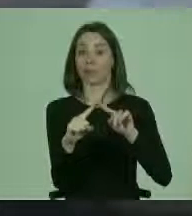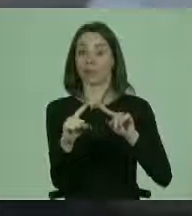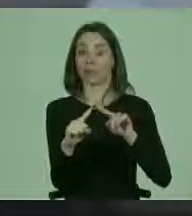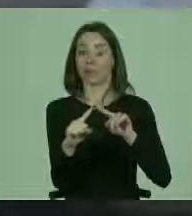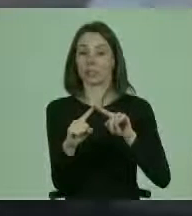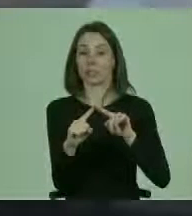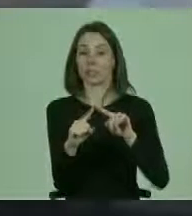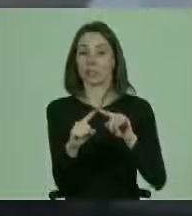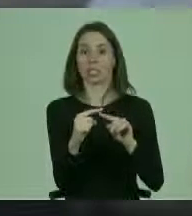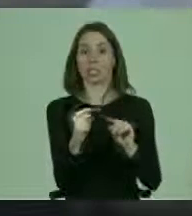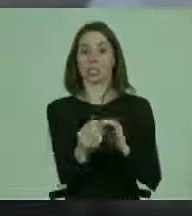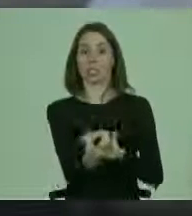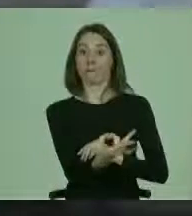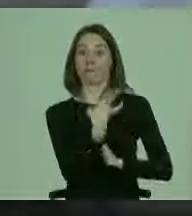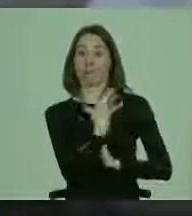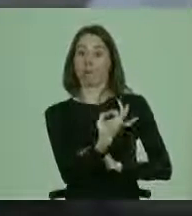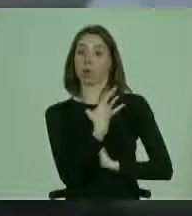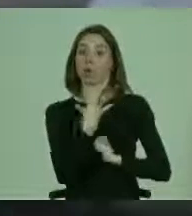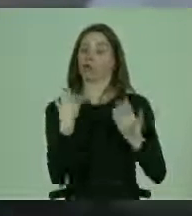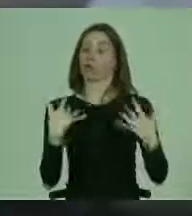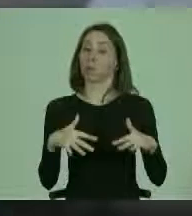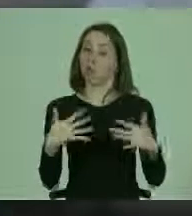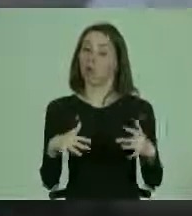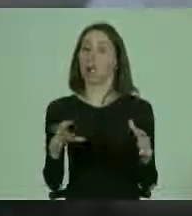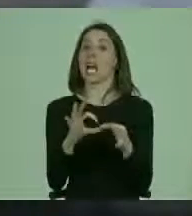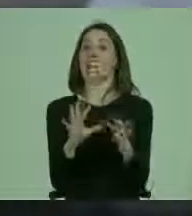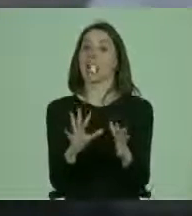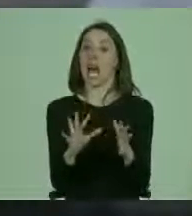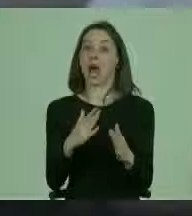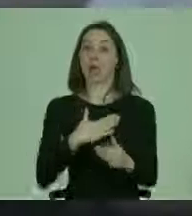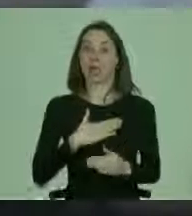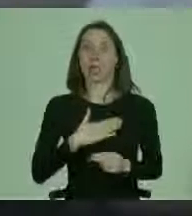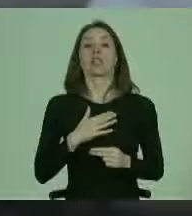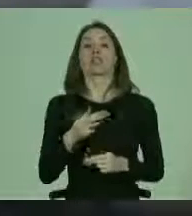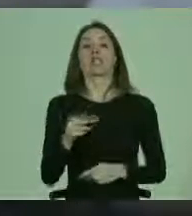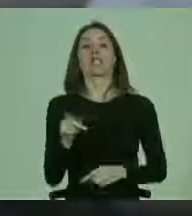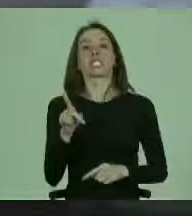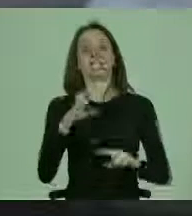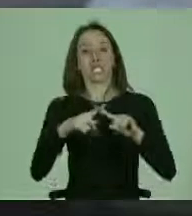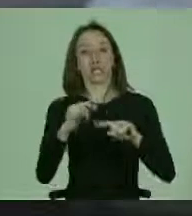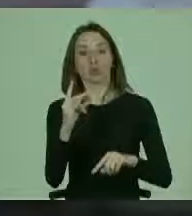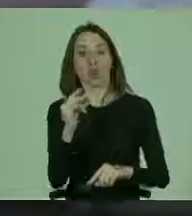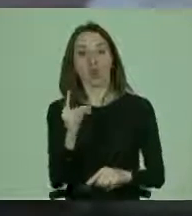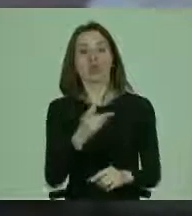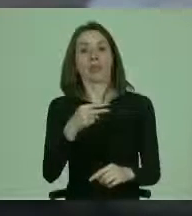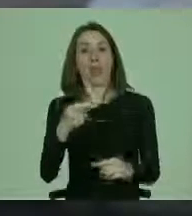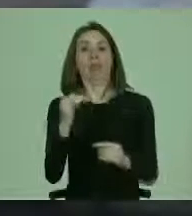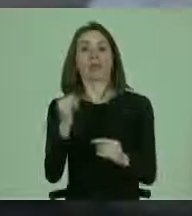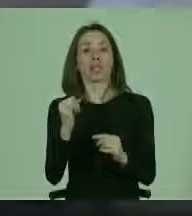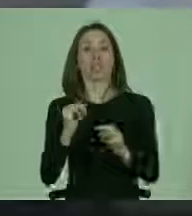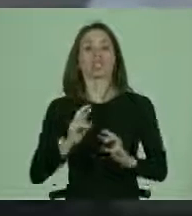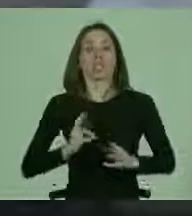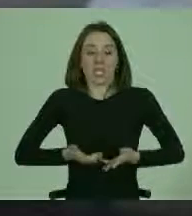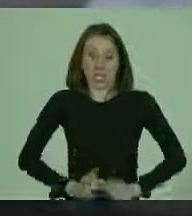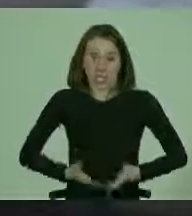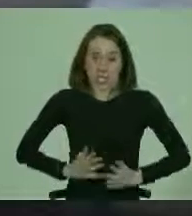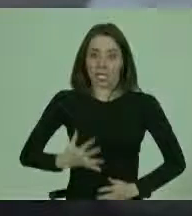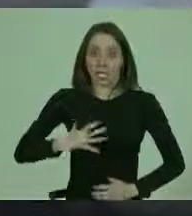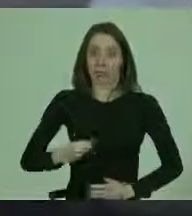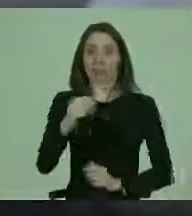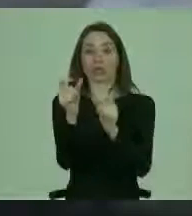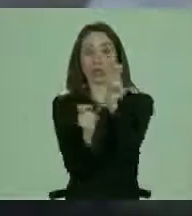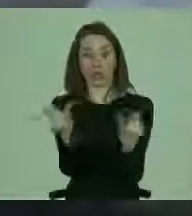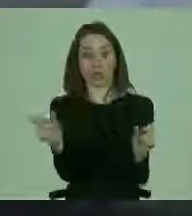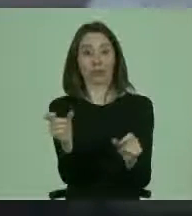afectaciones graves a la sexualidad y a la reproducción de personas con discapacidad.